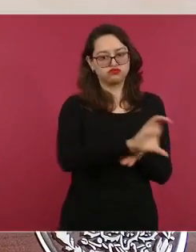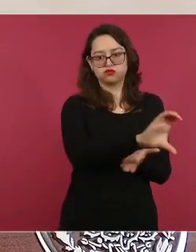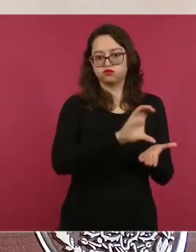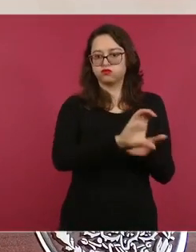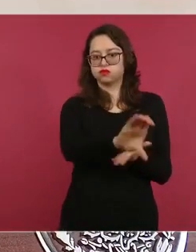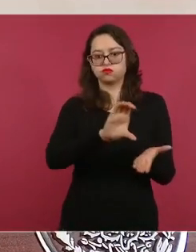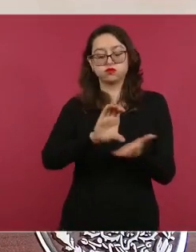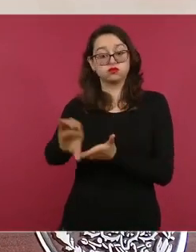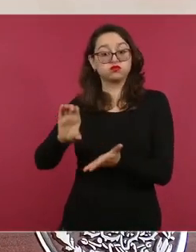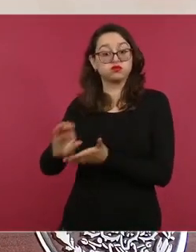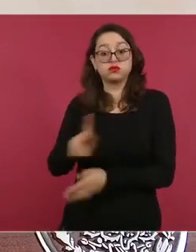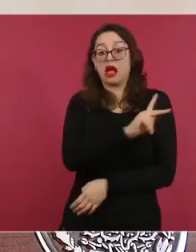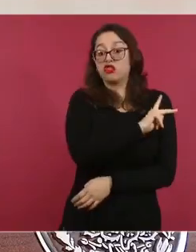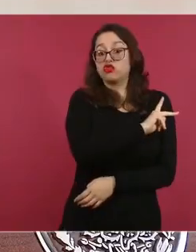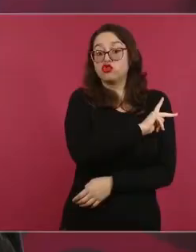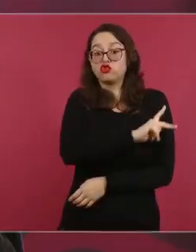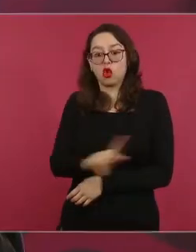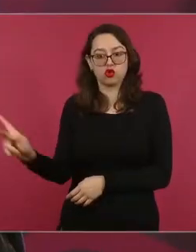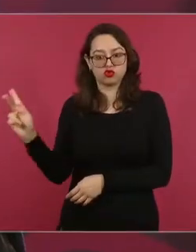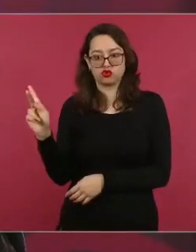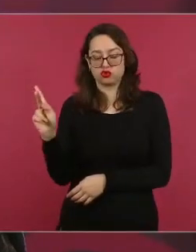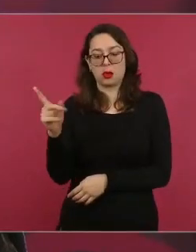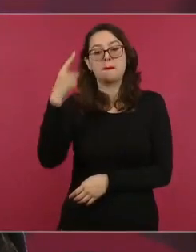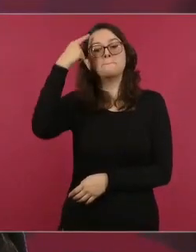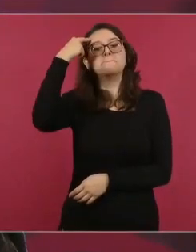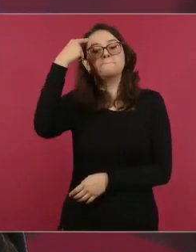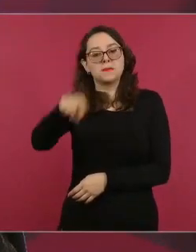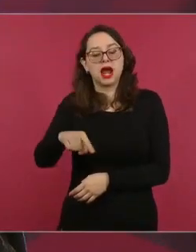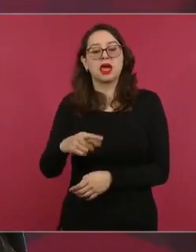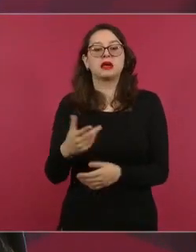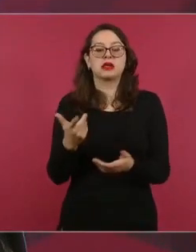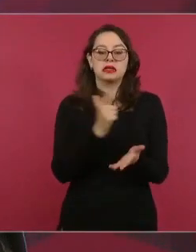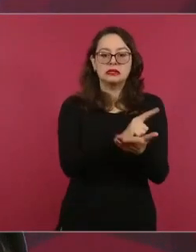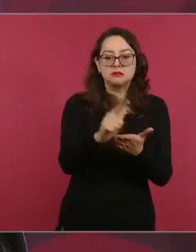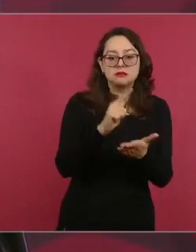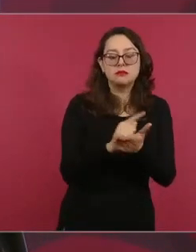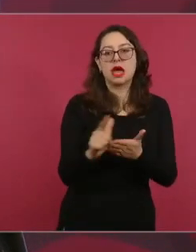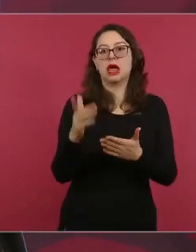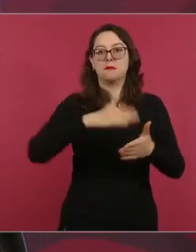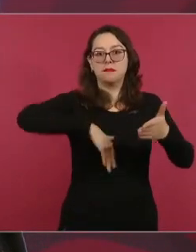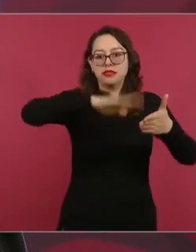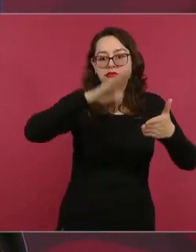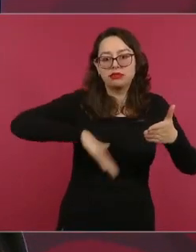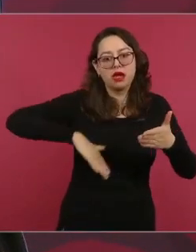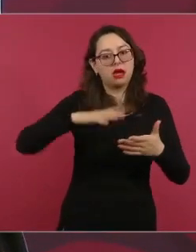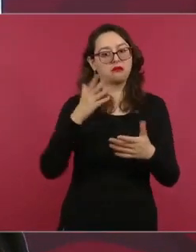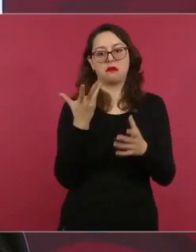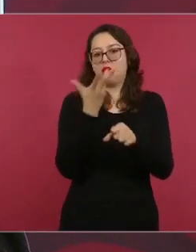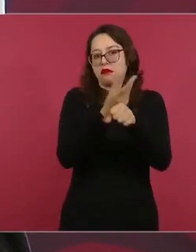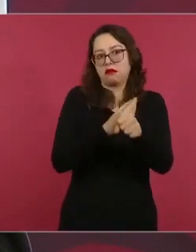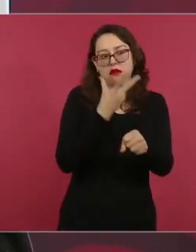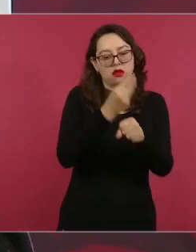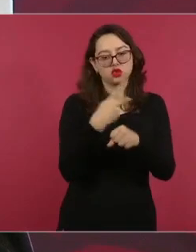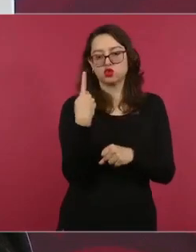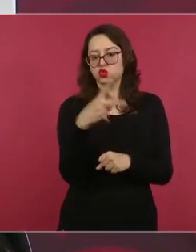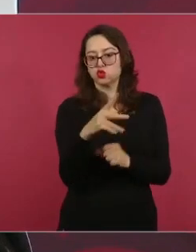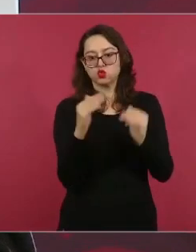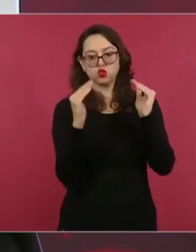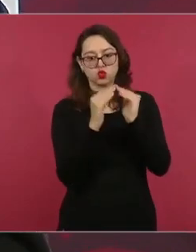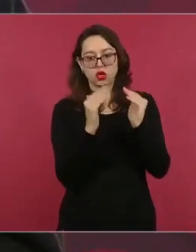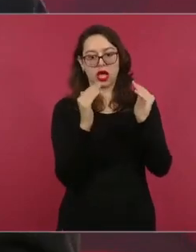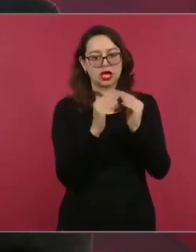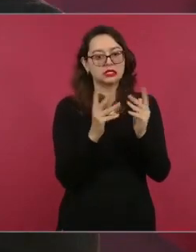a todos los hogares de Acapulco y a las